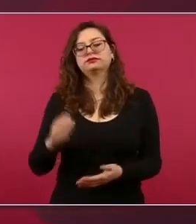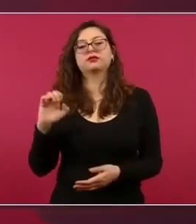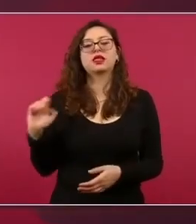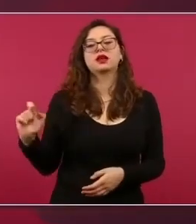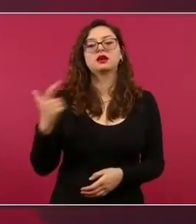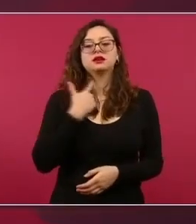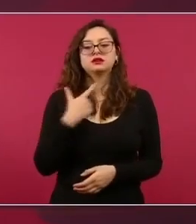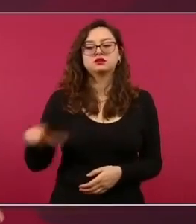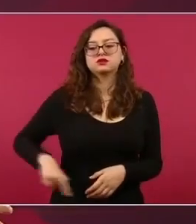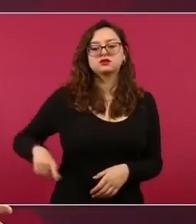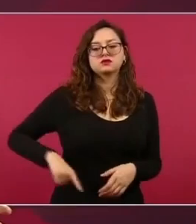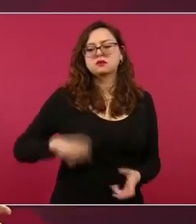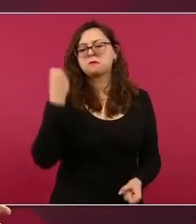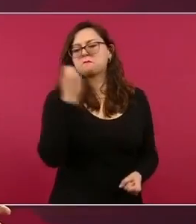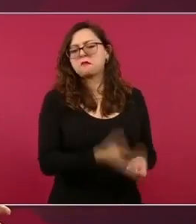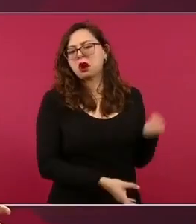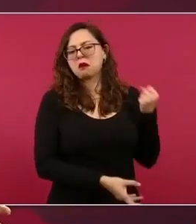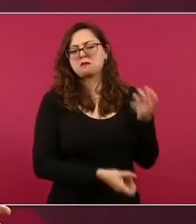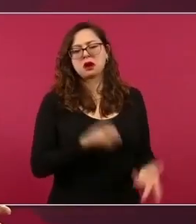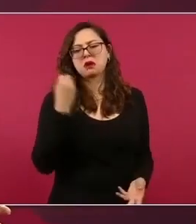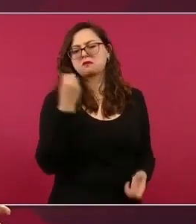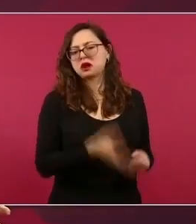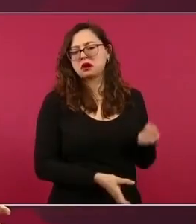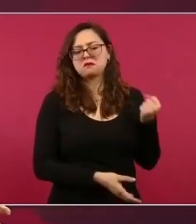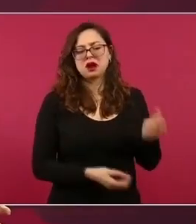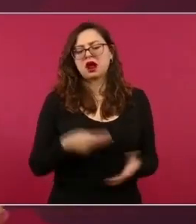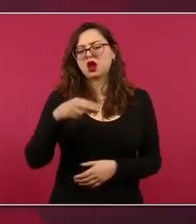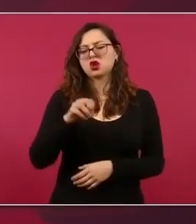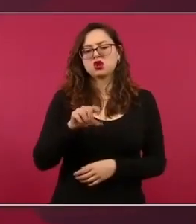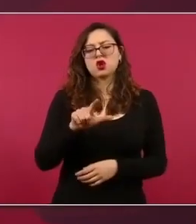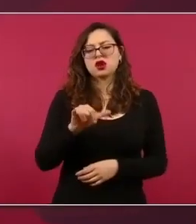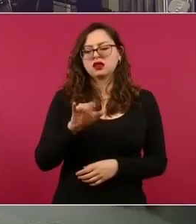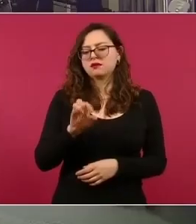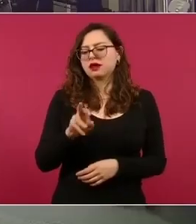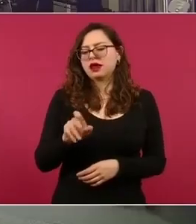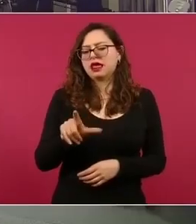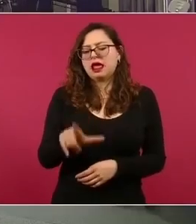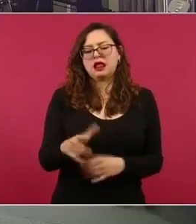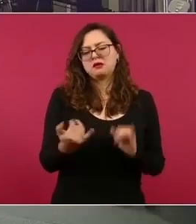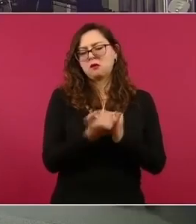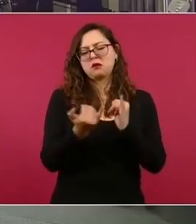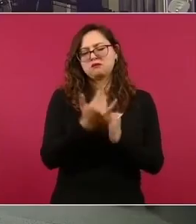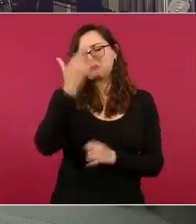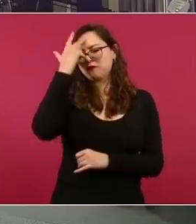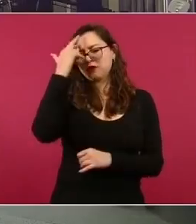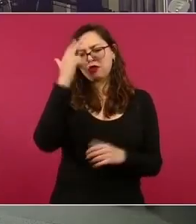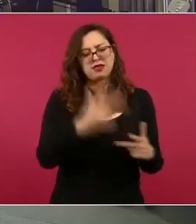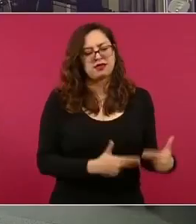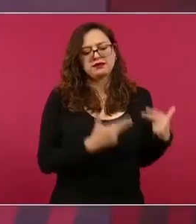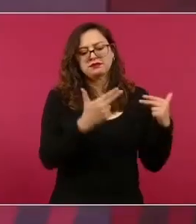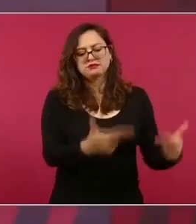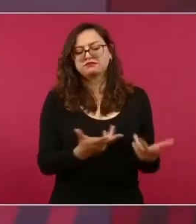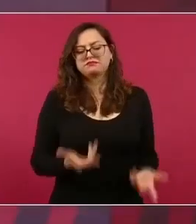que se impuso durante mucho tiempo y que quedaron mal